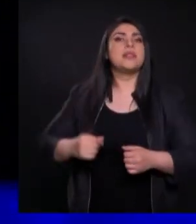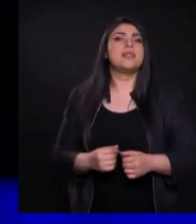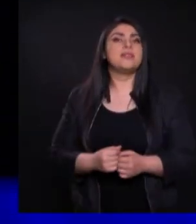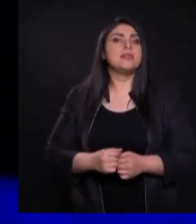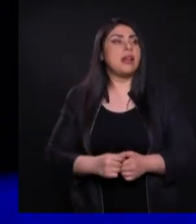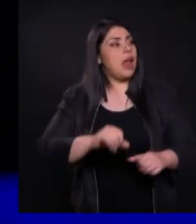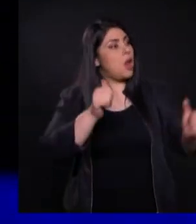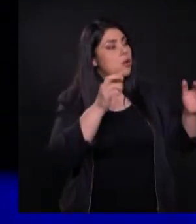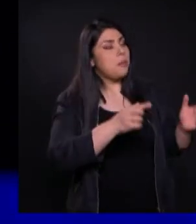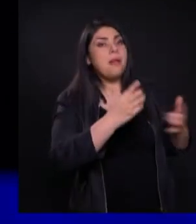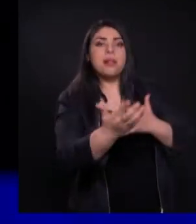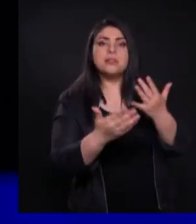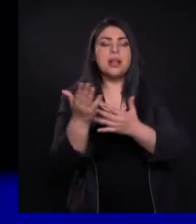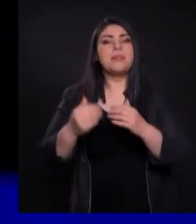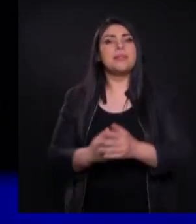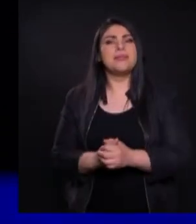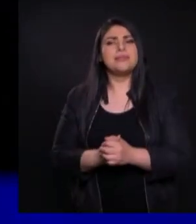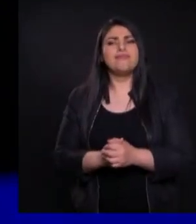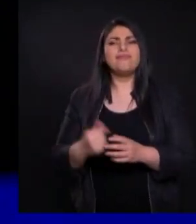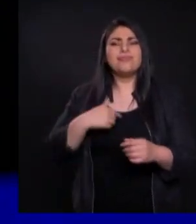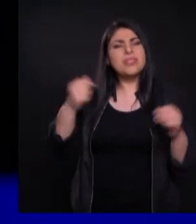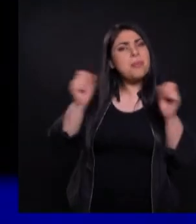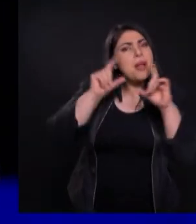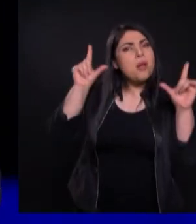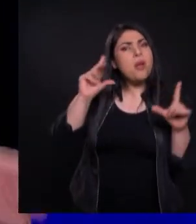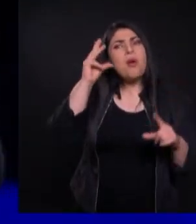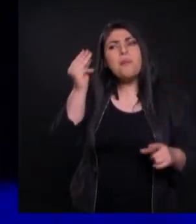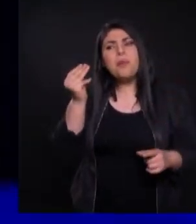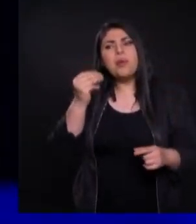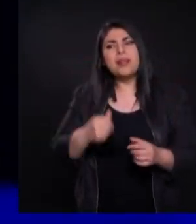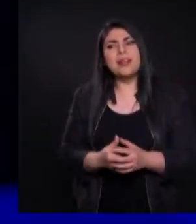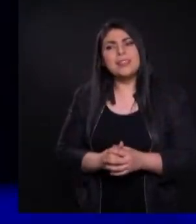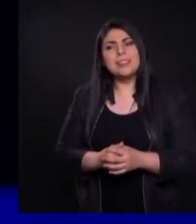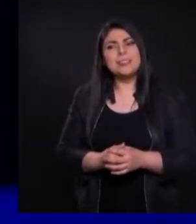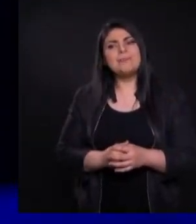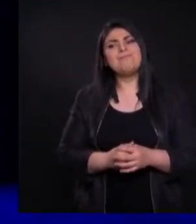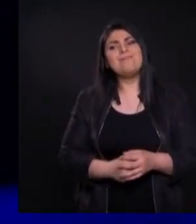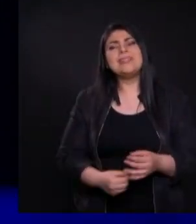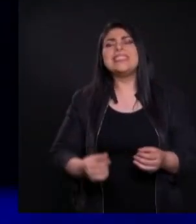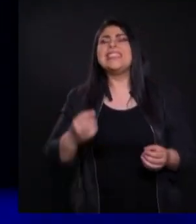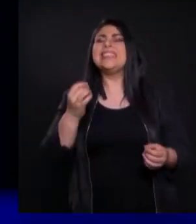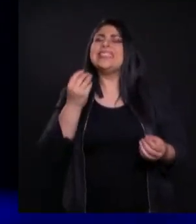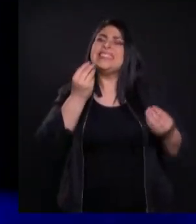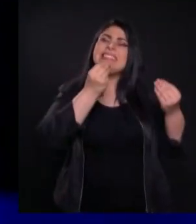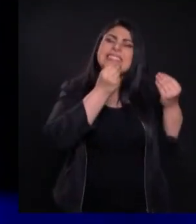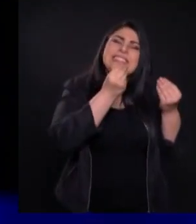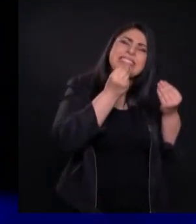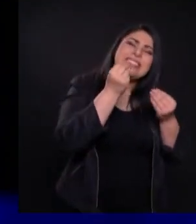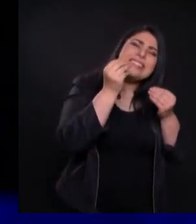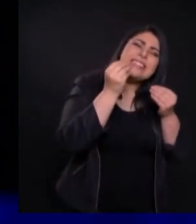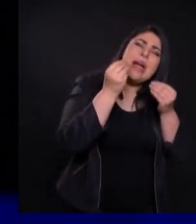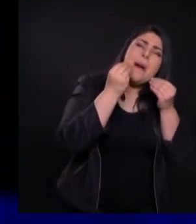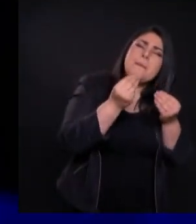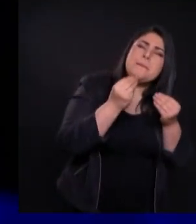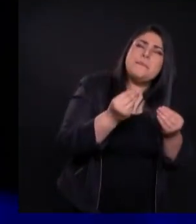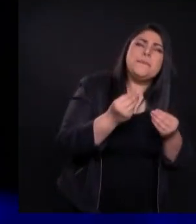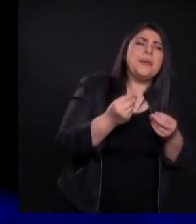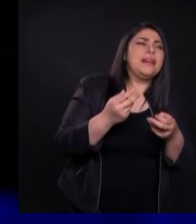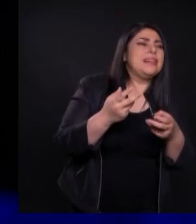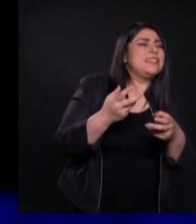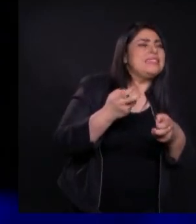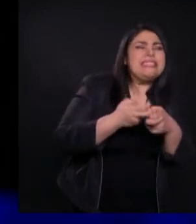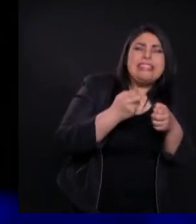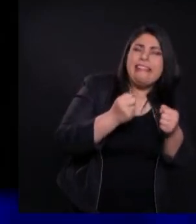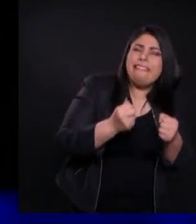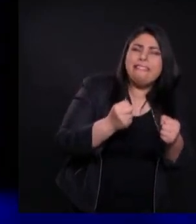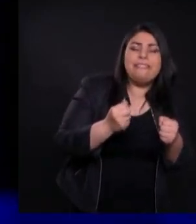Y me llama la atención esto Porque muchas veces nos cuesta Seguir los pasos de Jesús